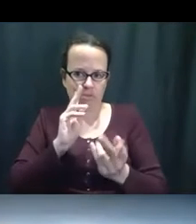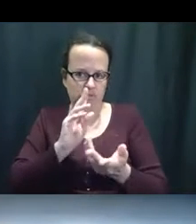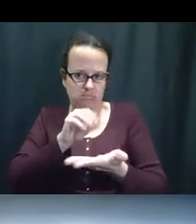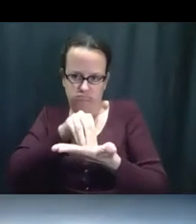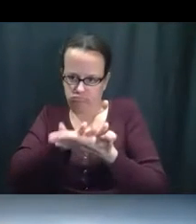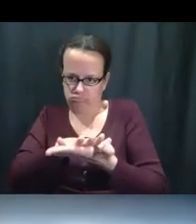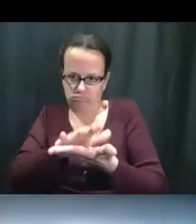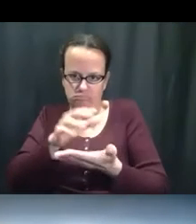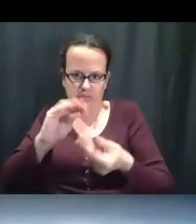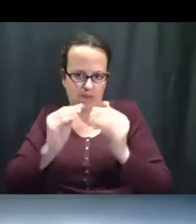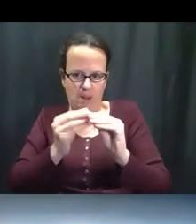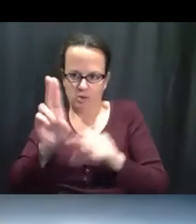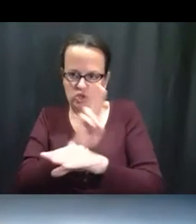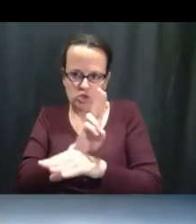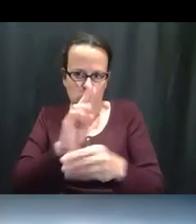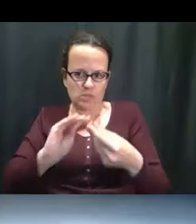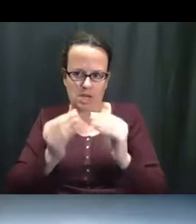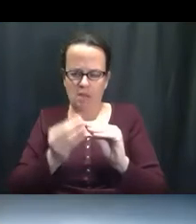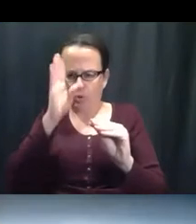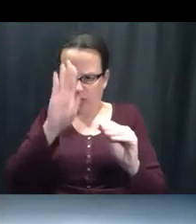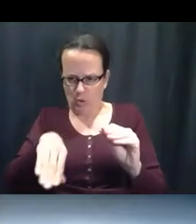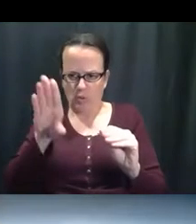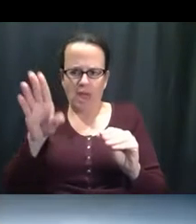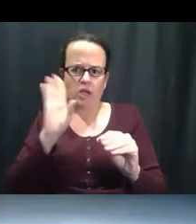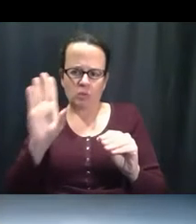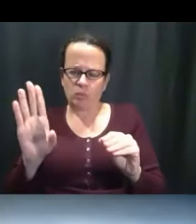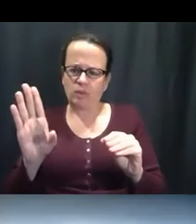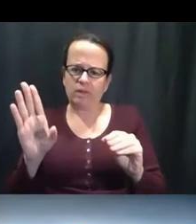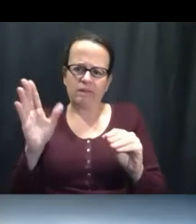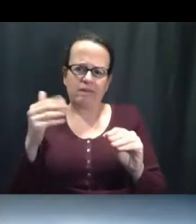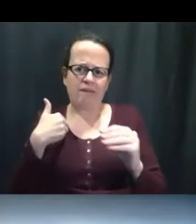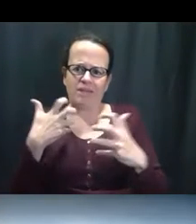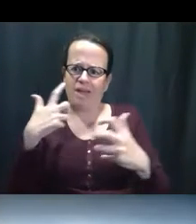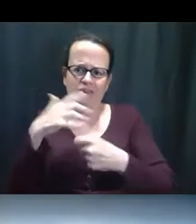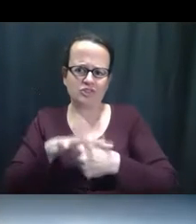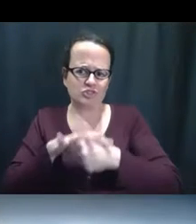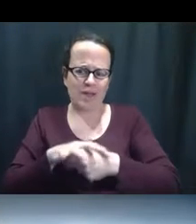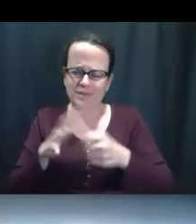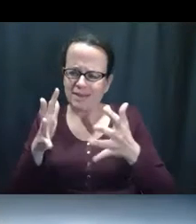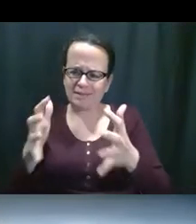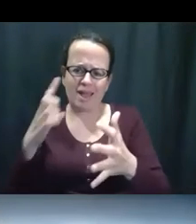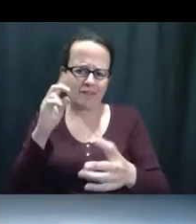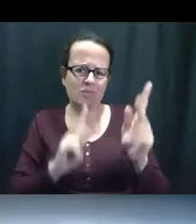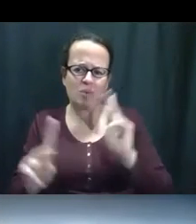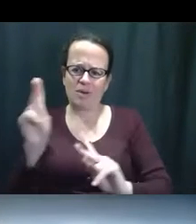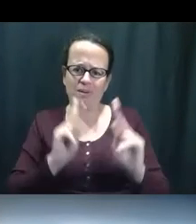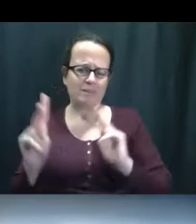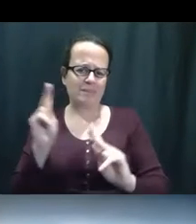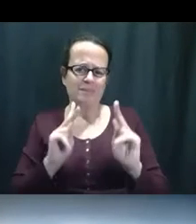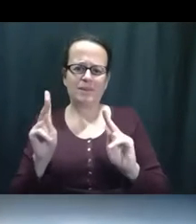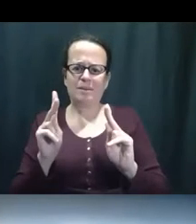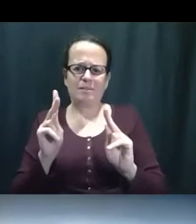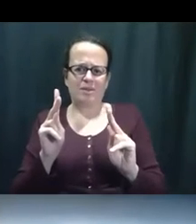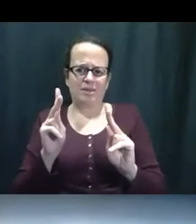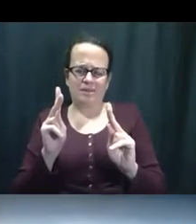todo el mundo que tomen este número. Nosotros sabemos que hay muchas personas que hay mucho estrés y ansiedad